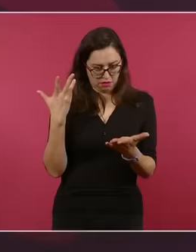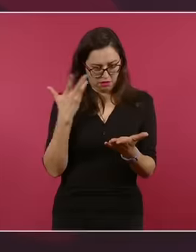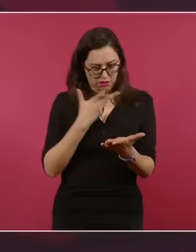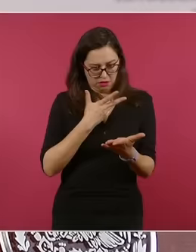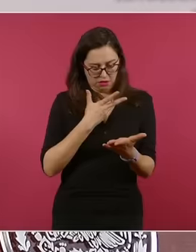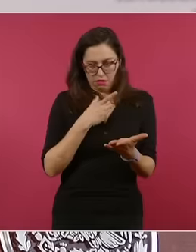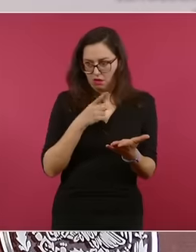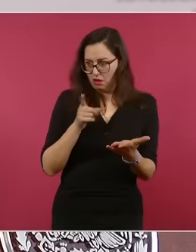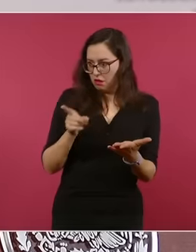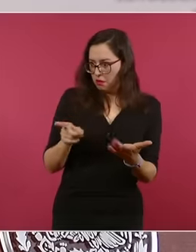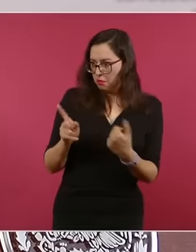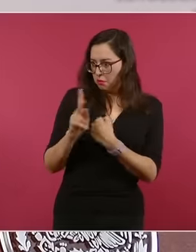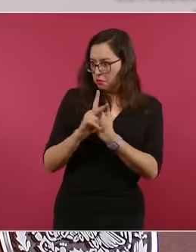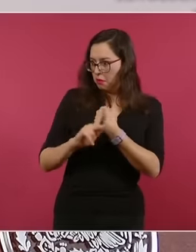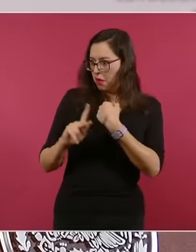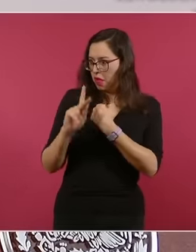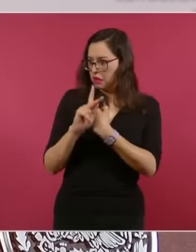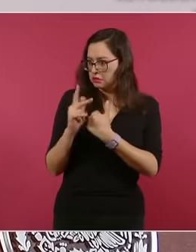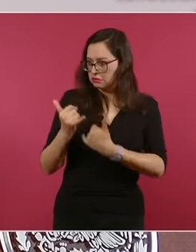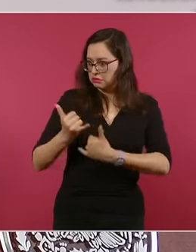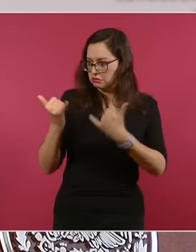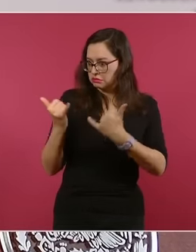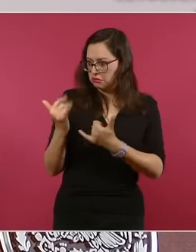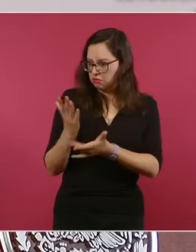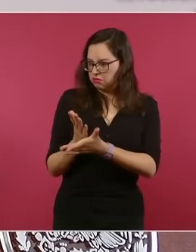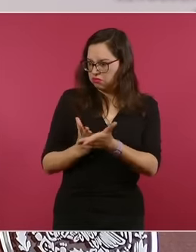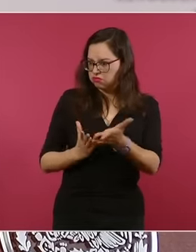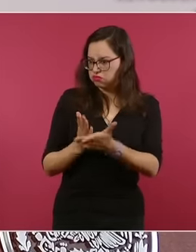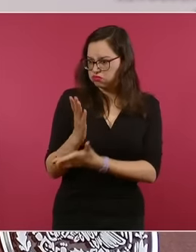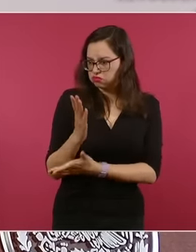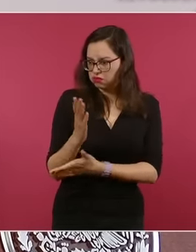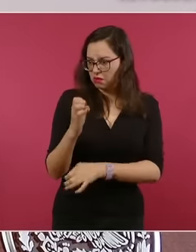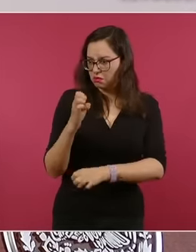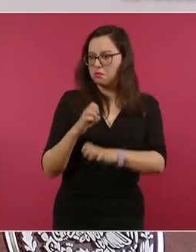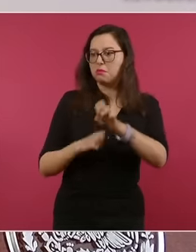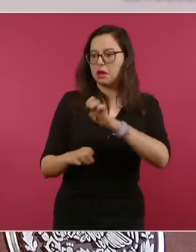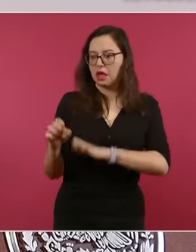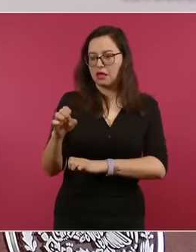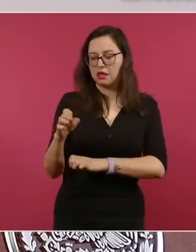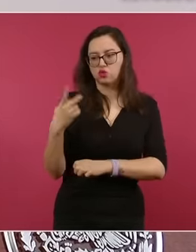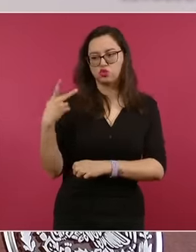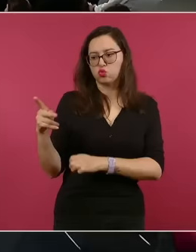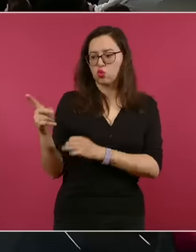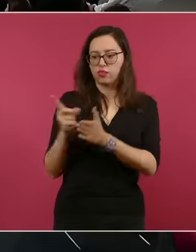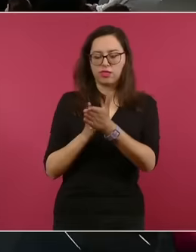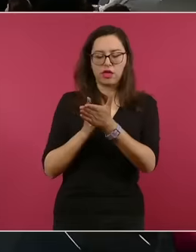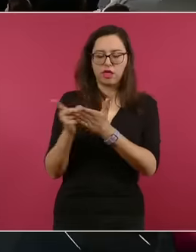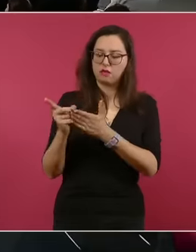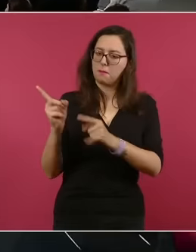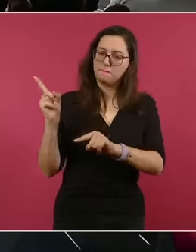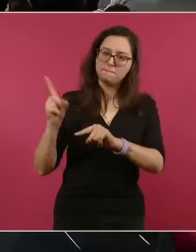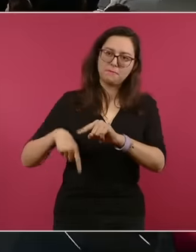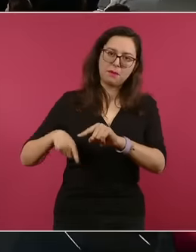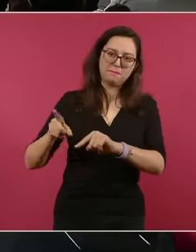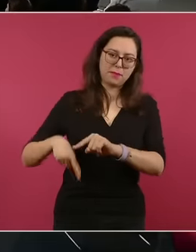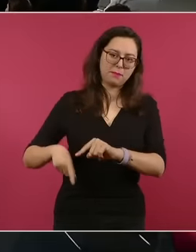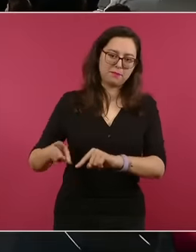Estado. Nación que actúa, esa manera, que lo haga